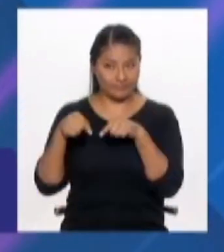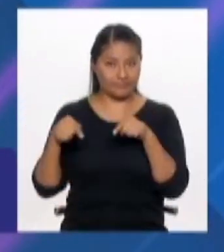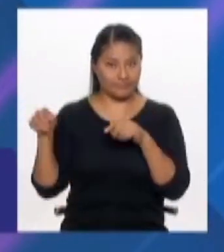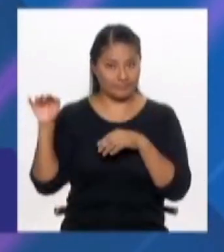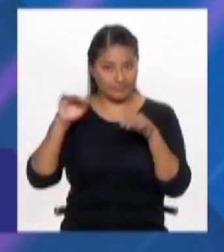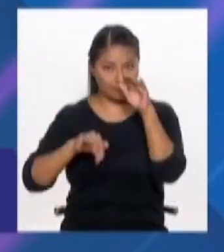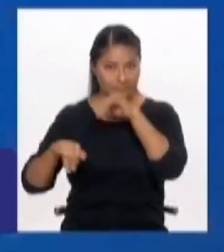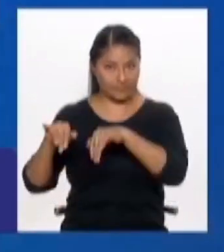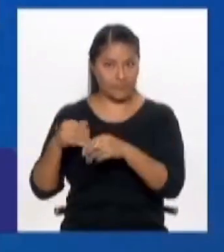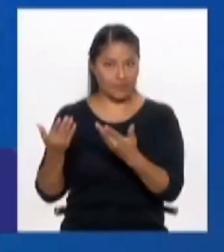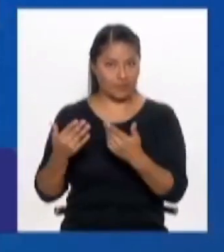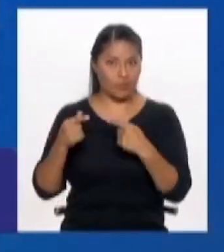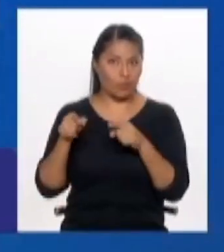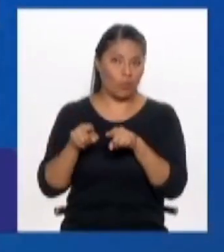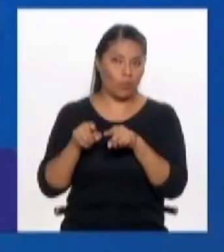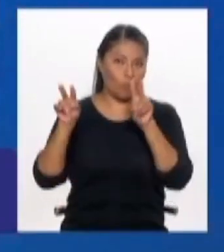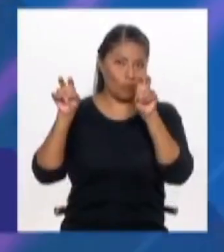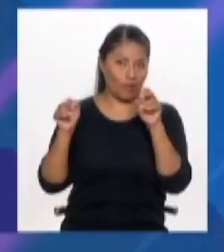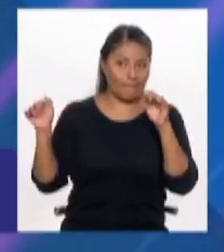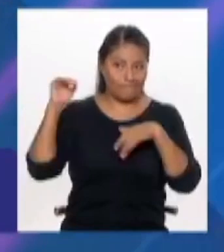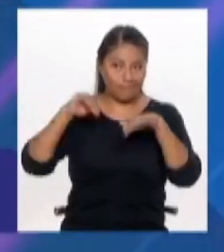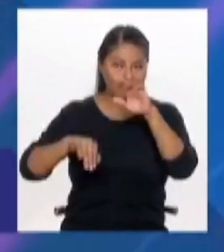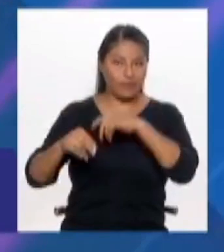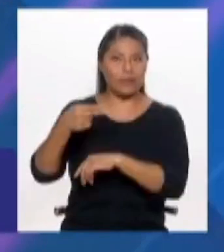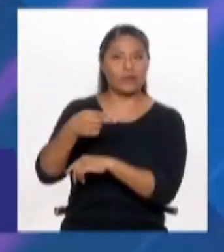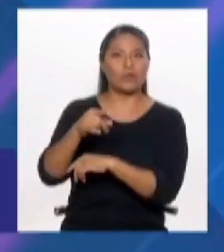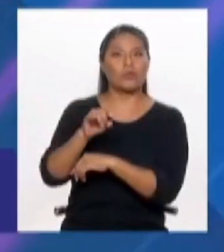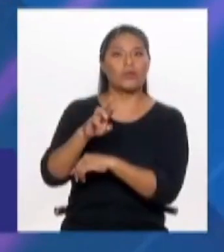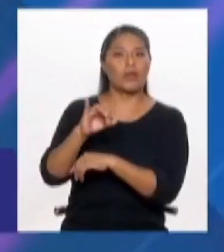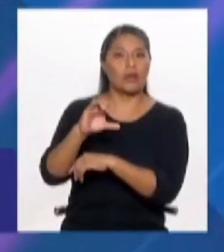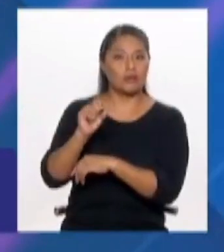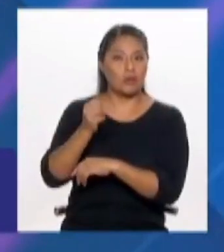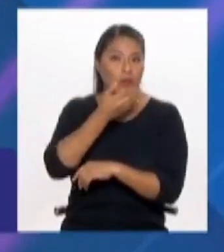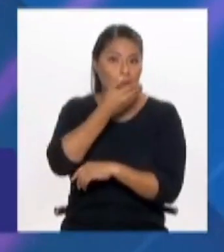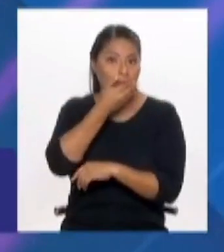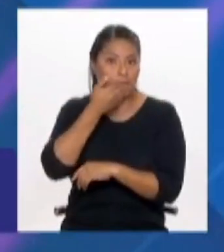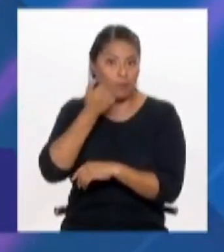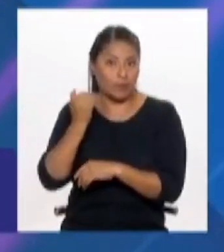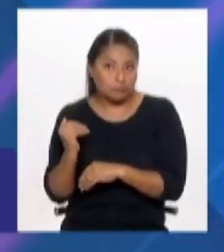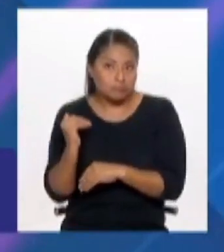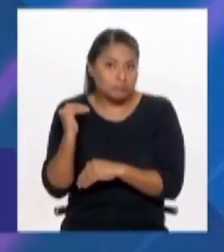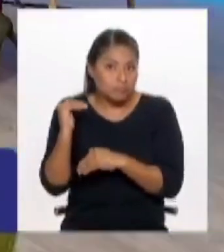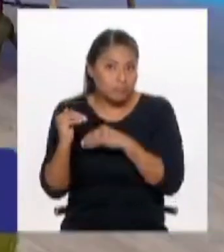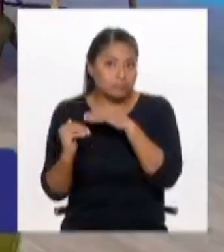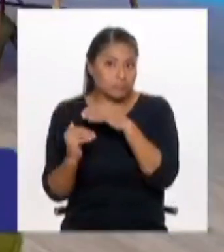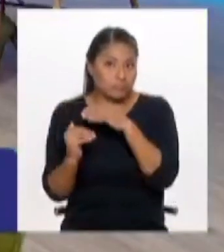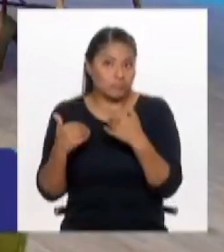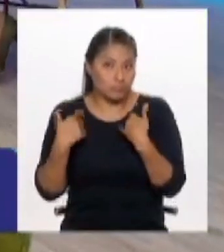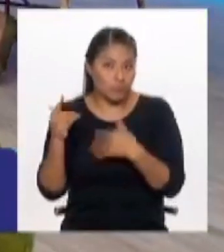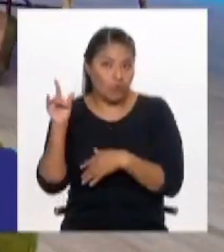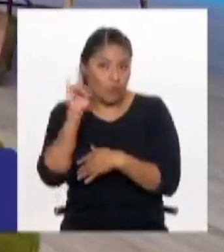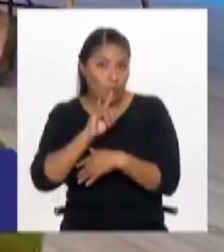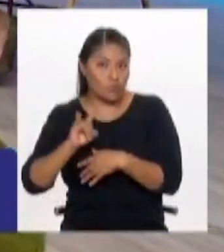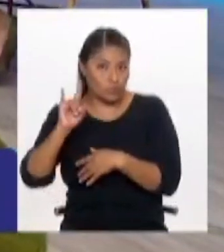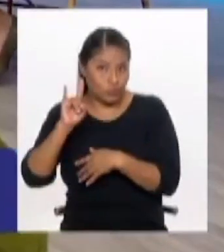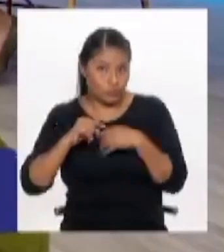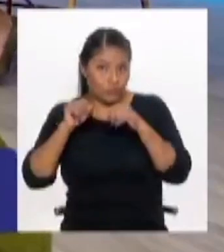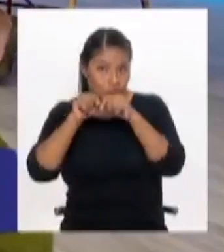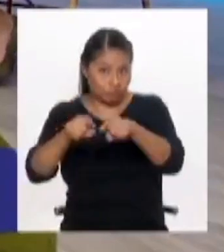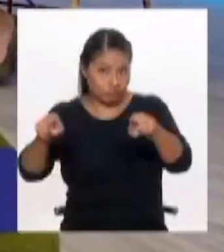o esta playa urbana Huiracocha es una mejora, o de todas maneras, la vamos a poder usar como un espacio público